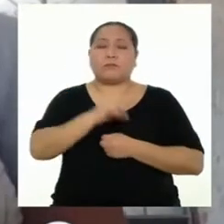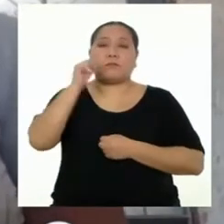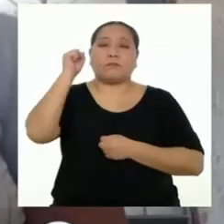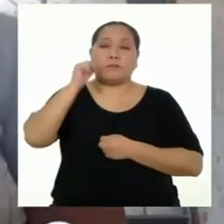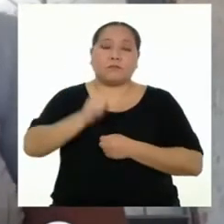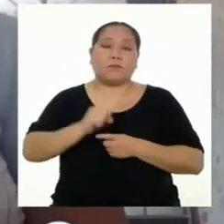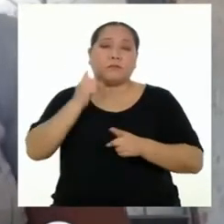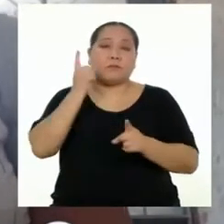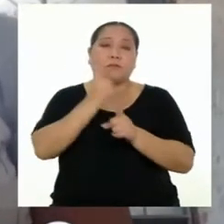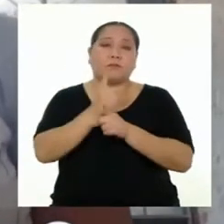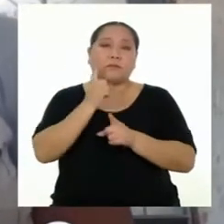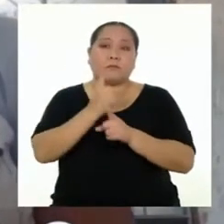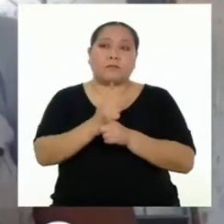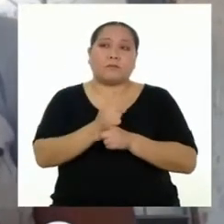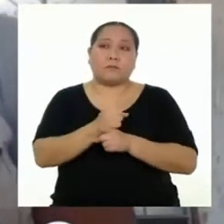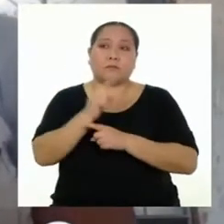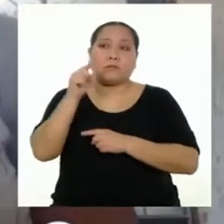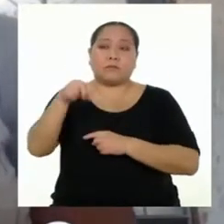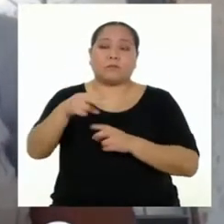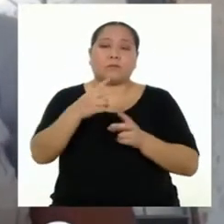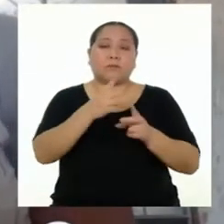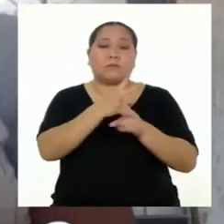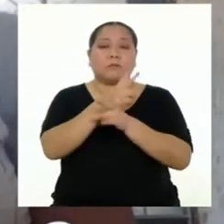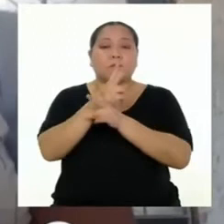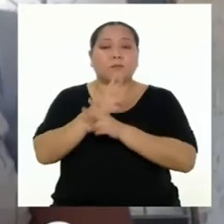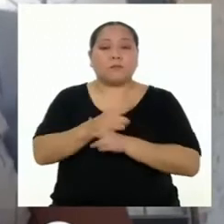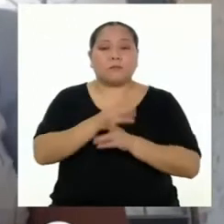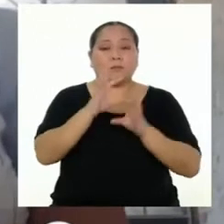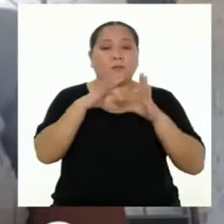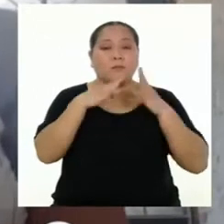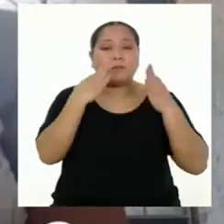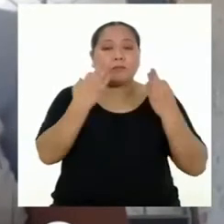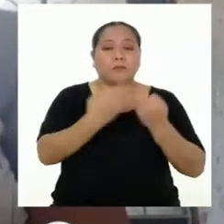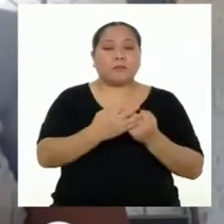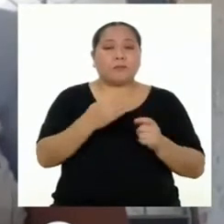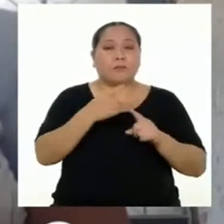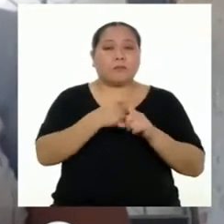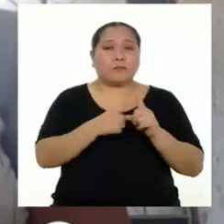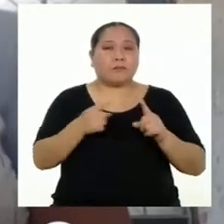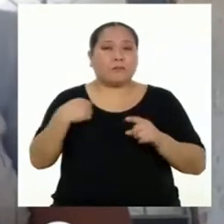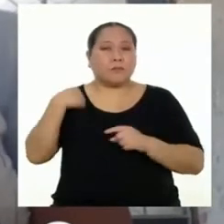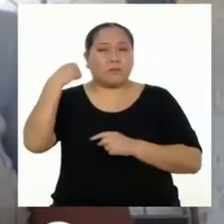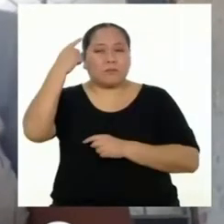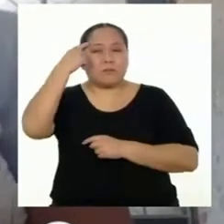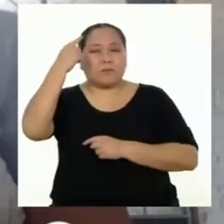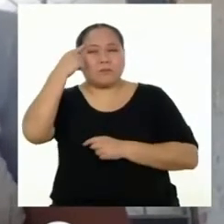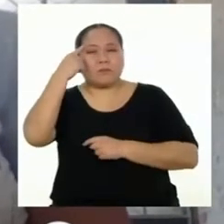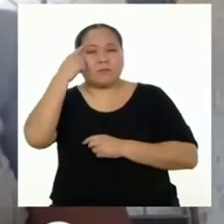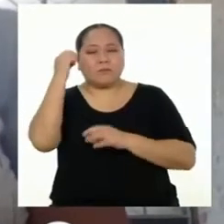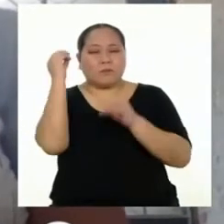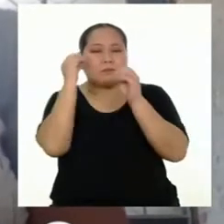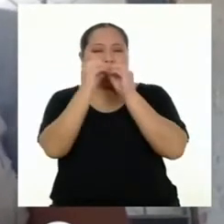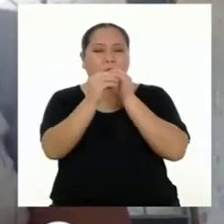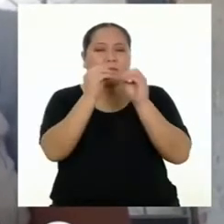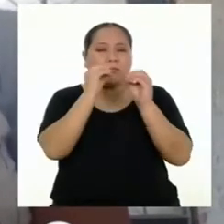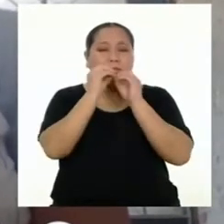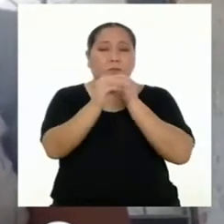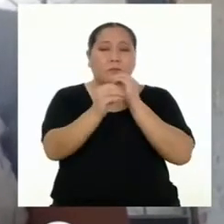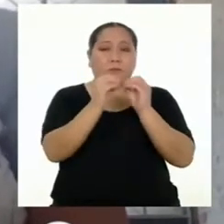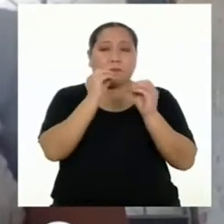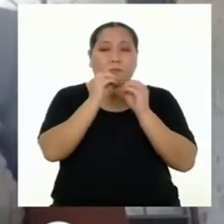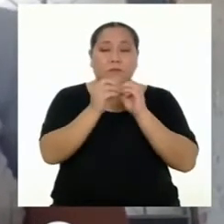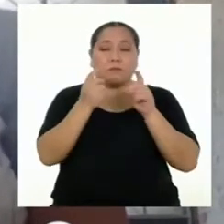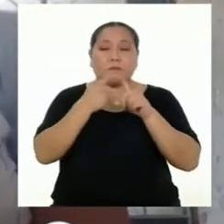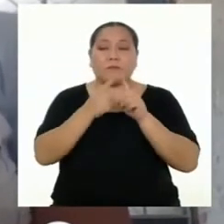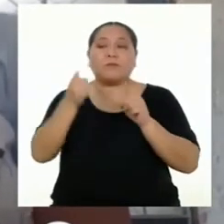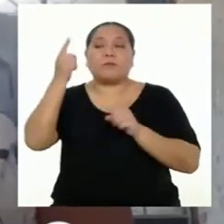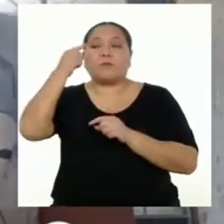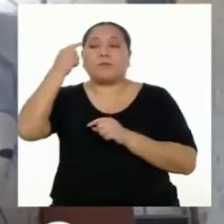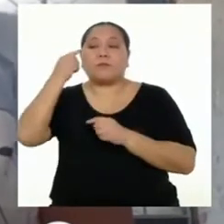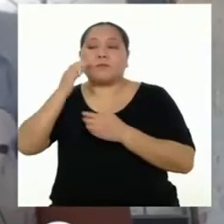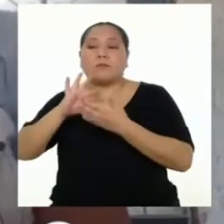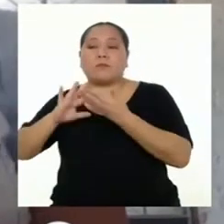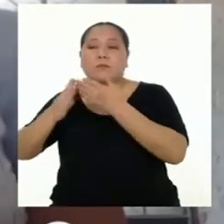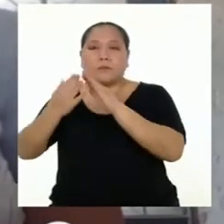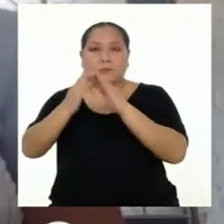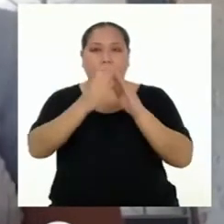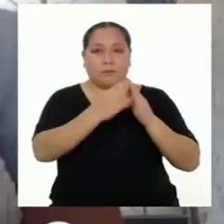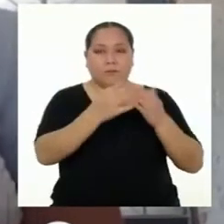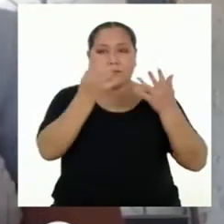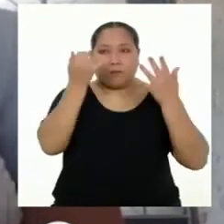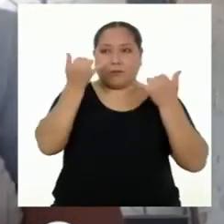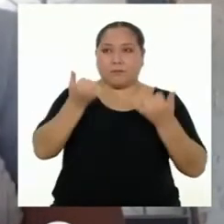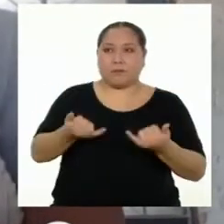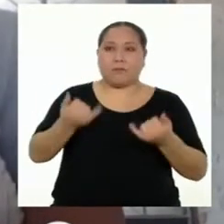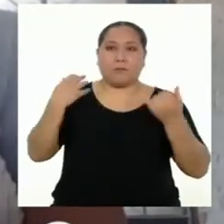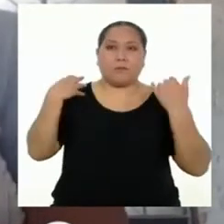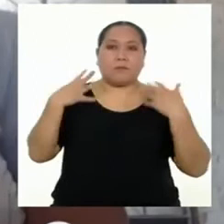Tiene razón el vecino que dice que quiere cuidar a su familia. Pero creo que se debe resolver pensando en todos. Es decir, en la comunidad. Y